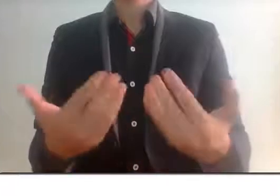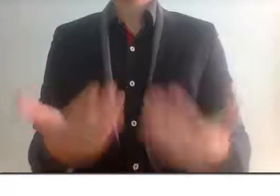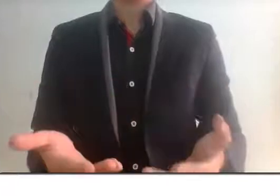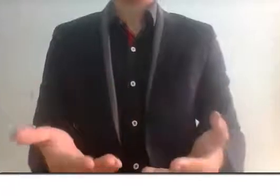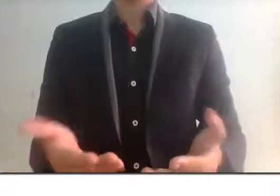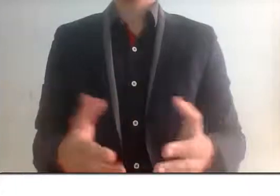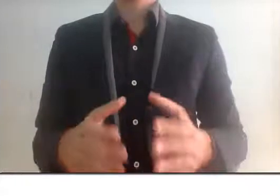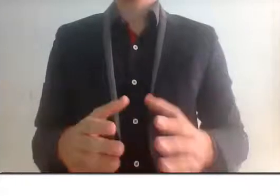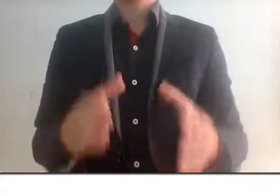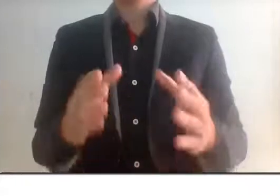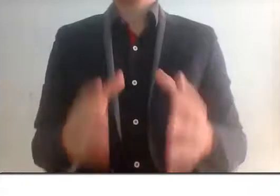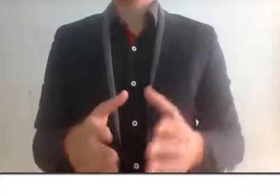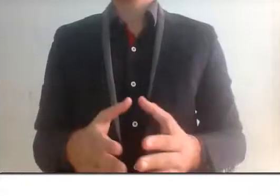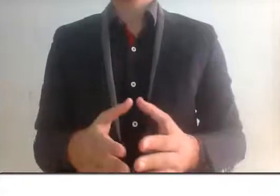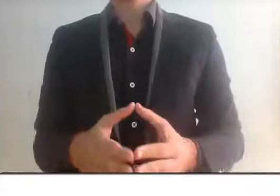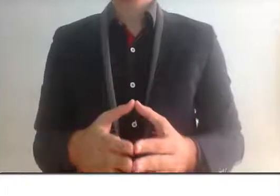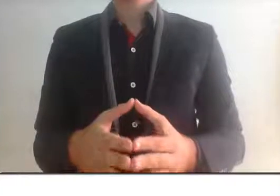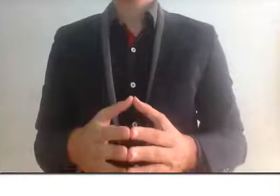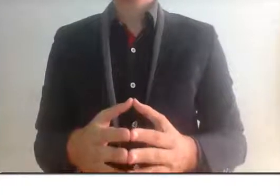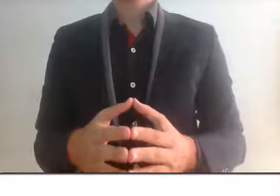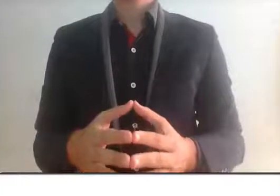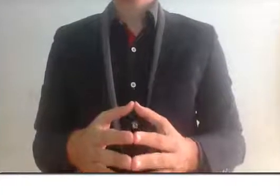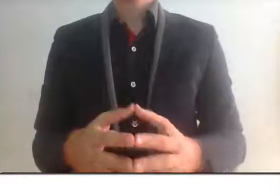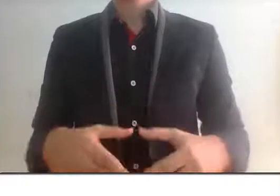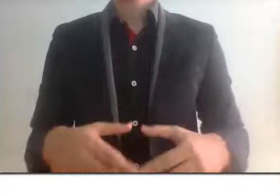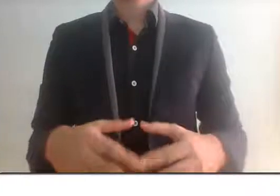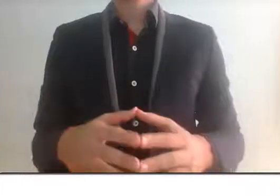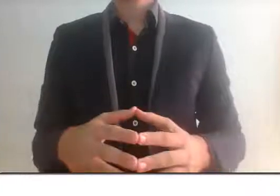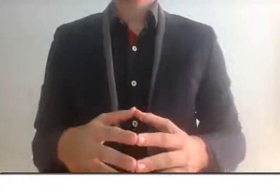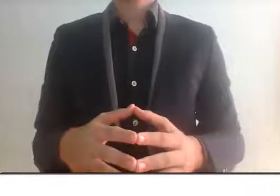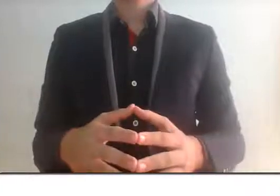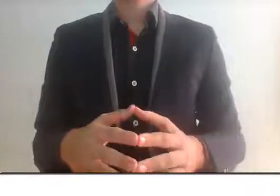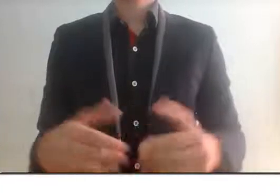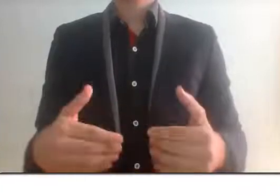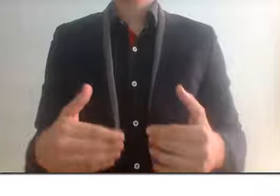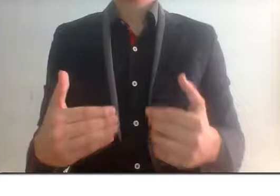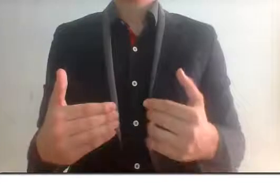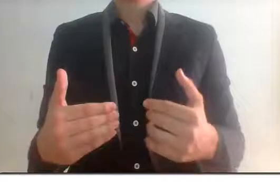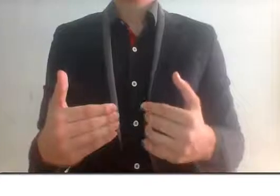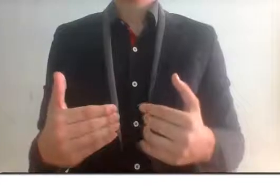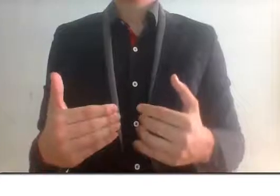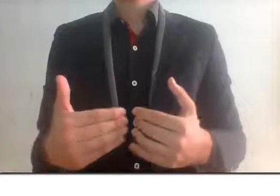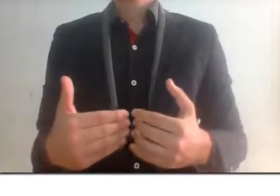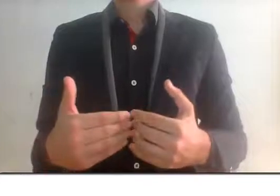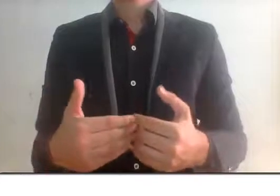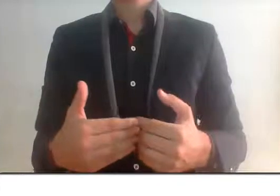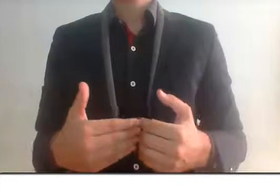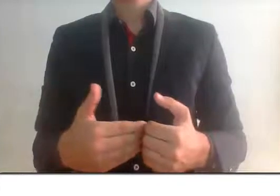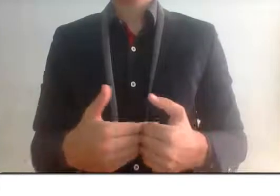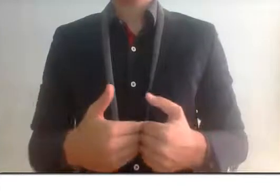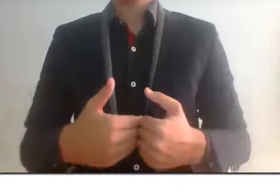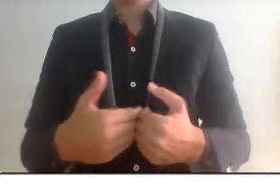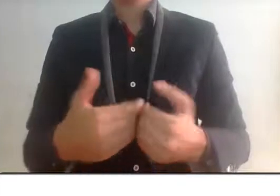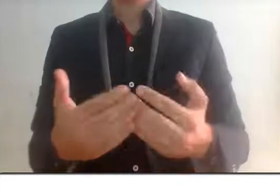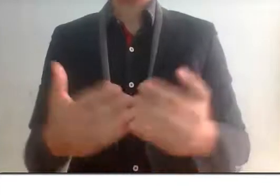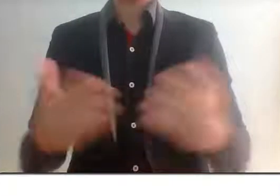apoyar más burócratas, porque el hecho de hacer ese tipo de cosas solamente genera pues un ambiente pues